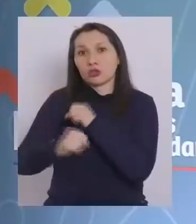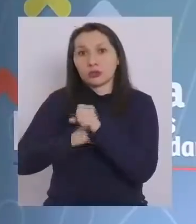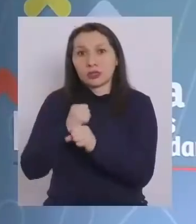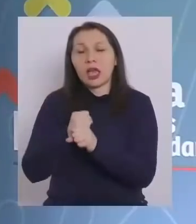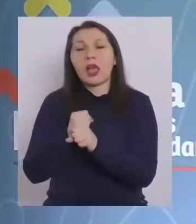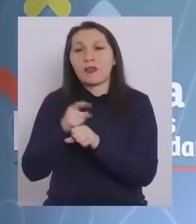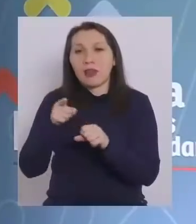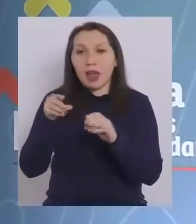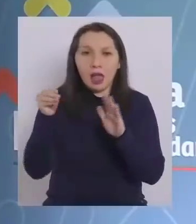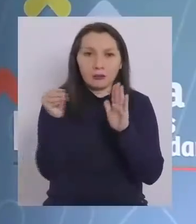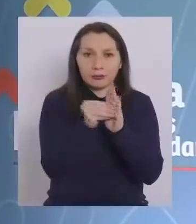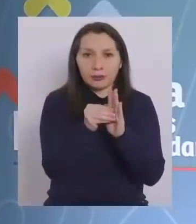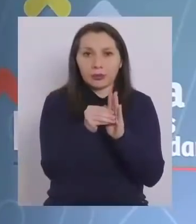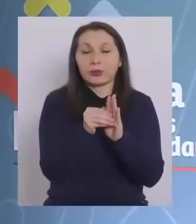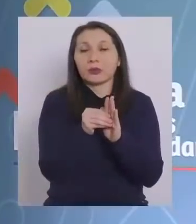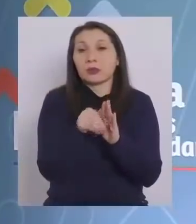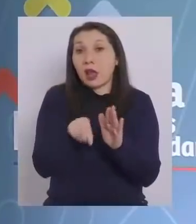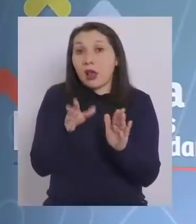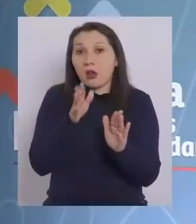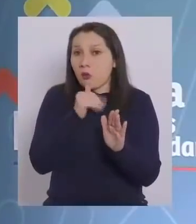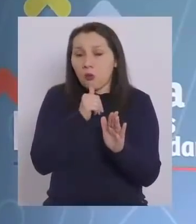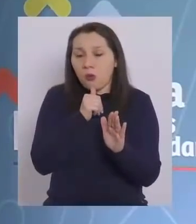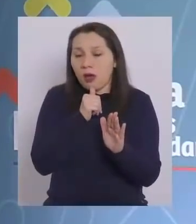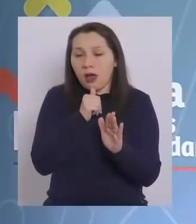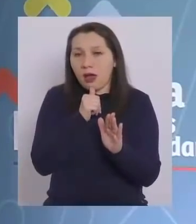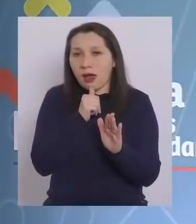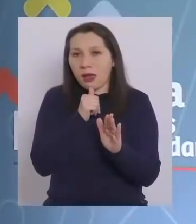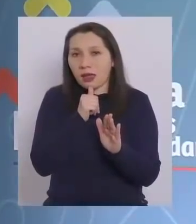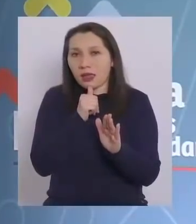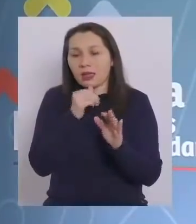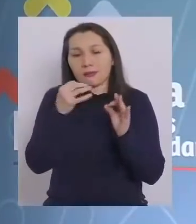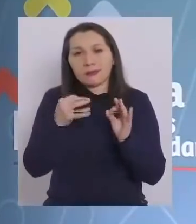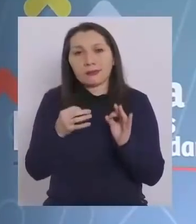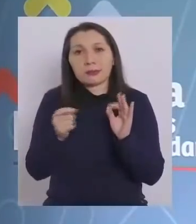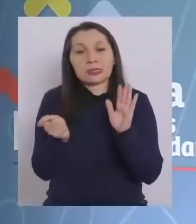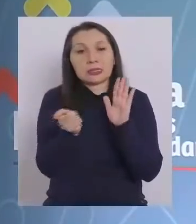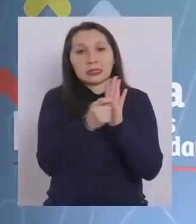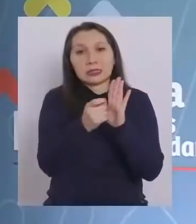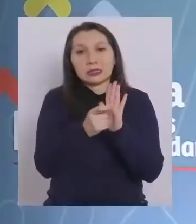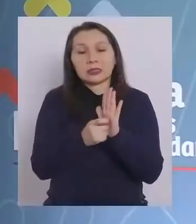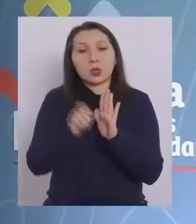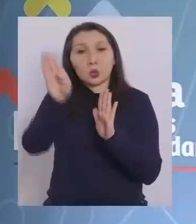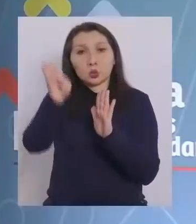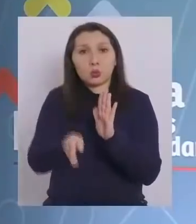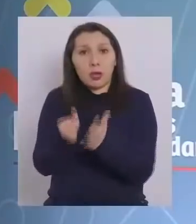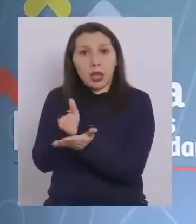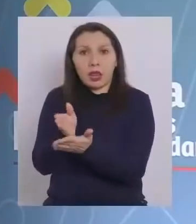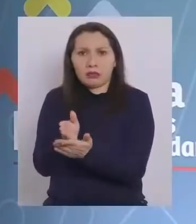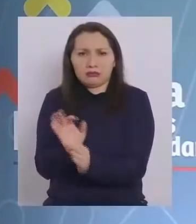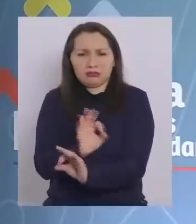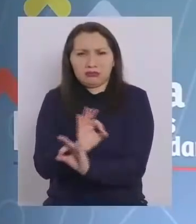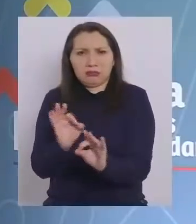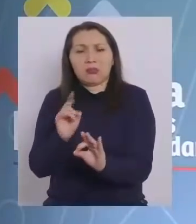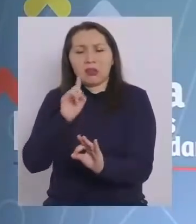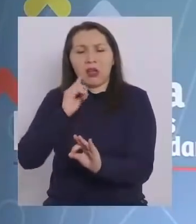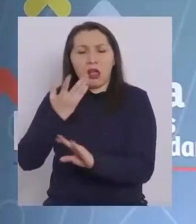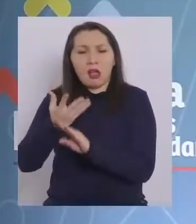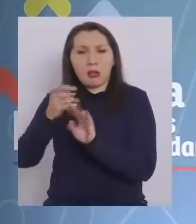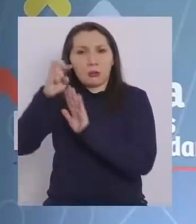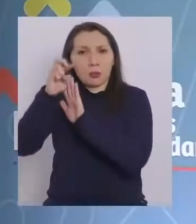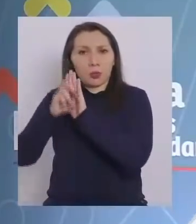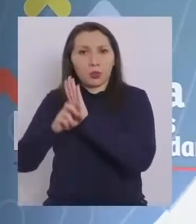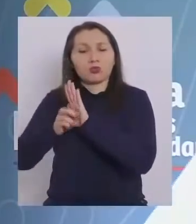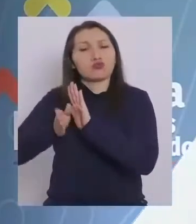van a ingresar. En este momento no está contemplado en ningún momento suspender las clases. Sabemos que hay un protocolo